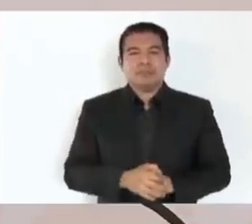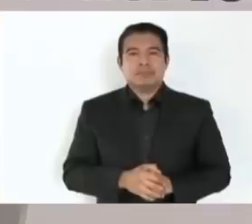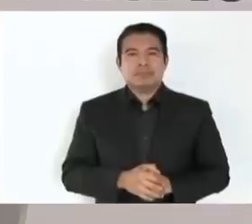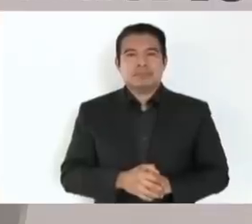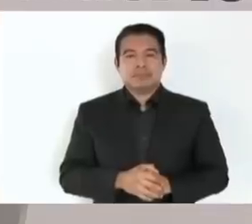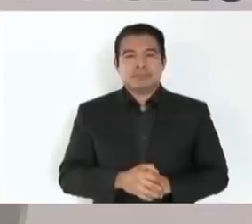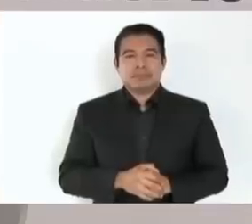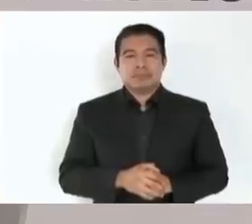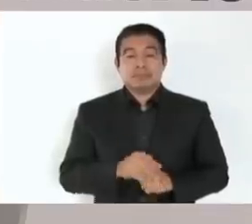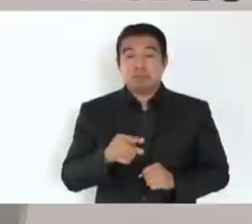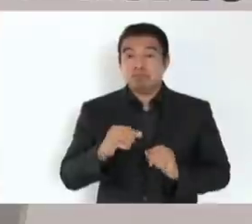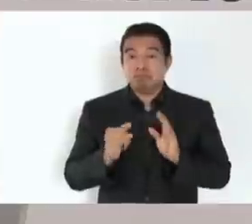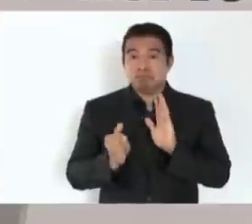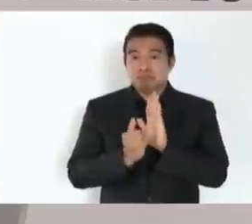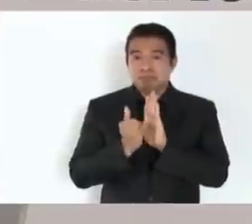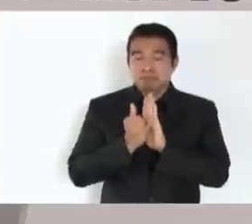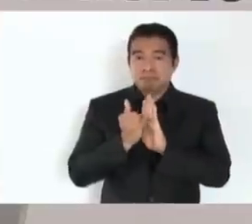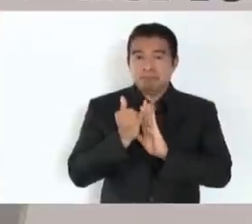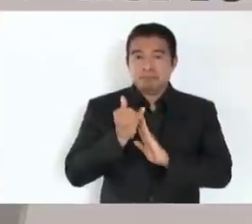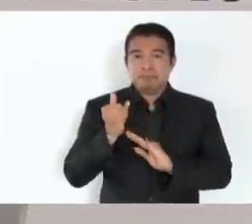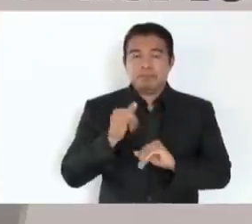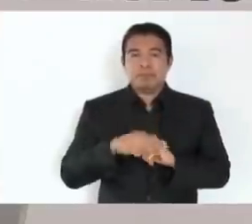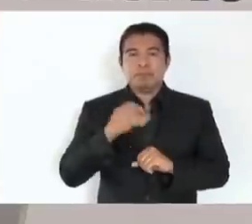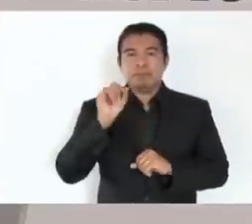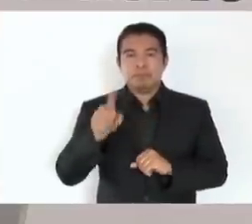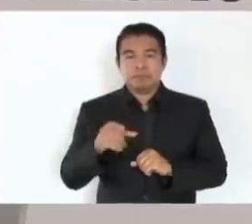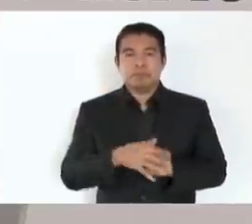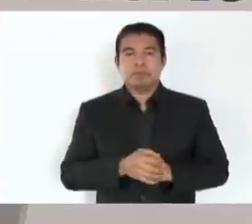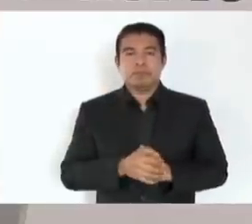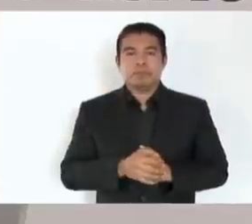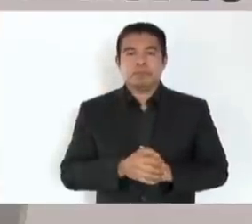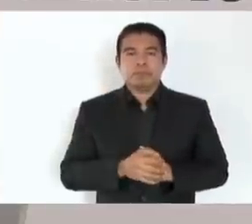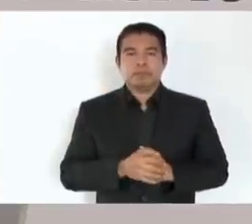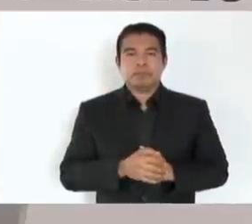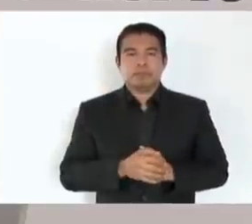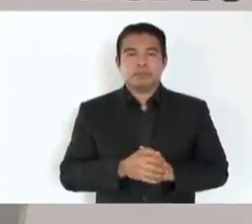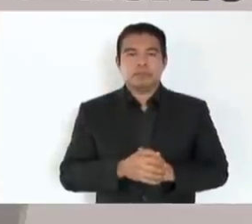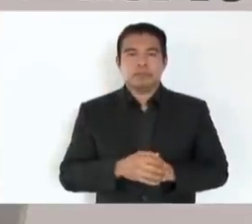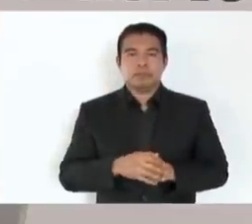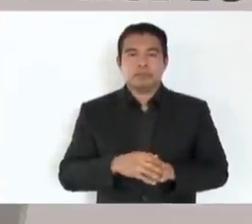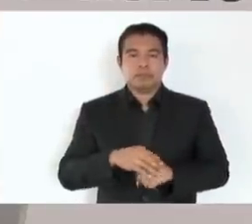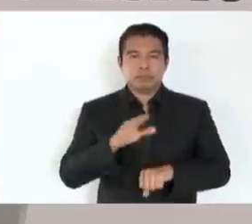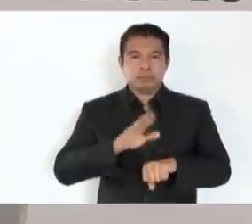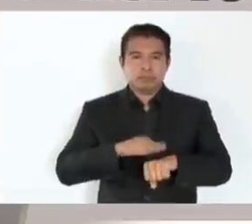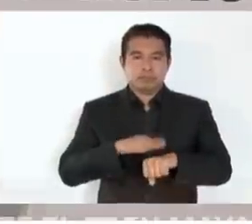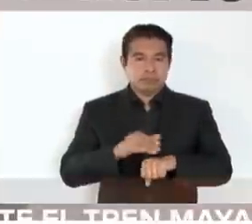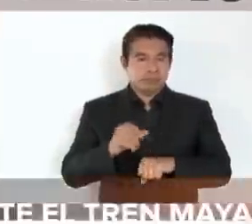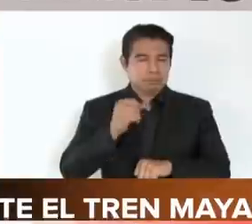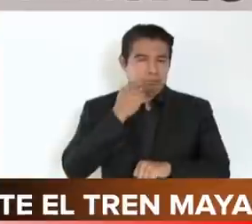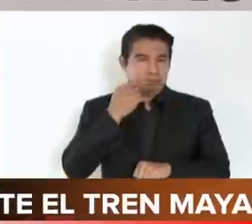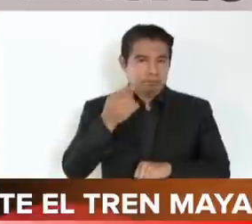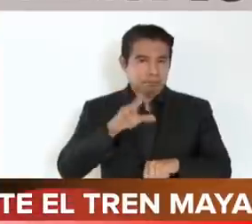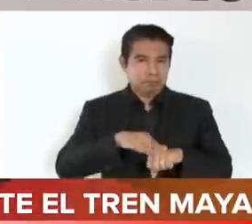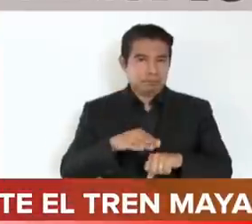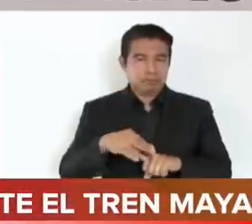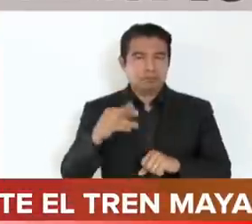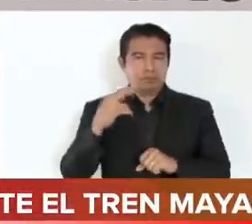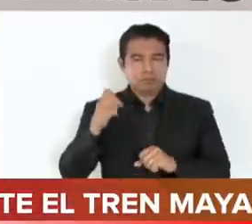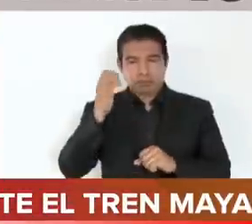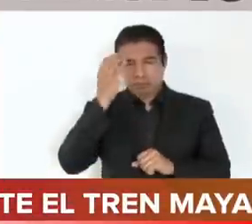y vamos a seguir reconociendo,